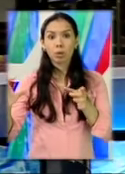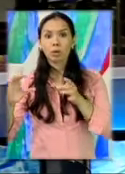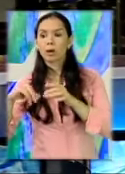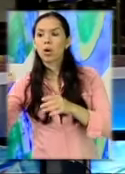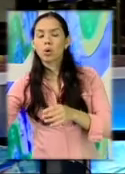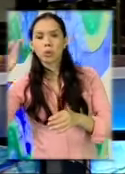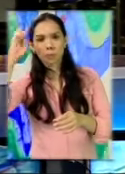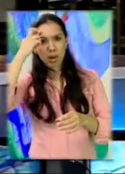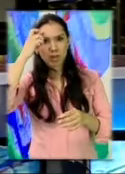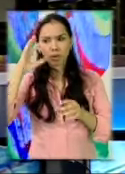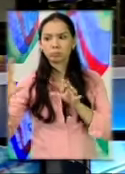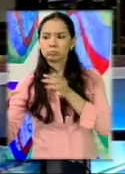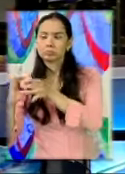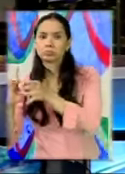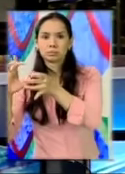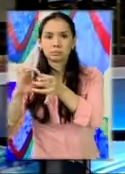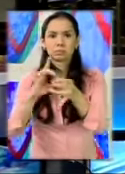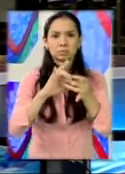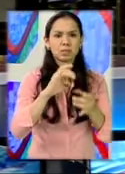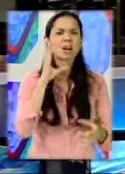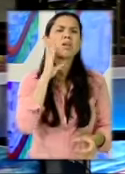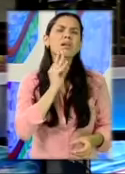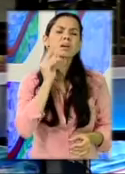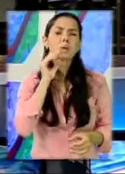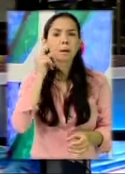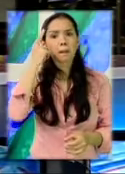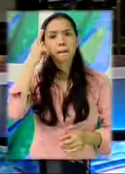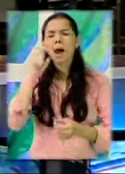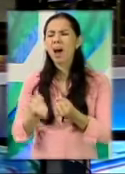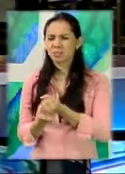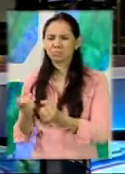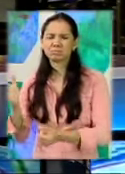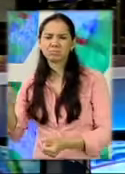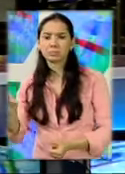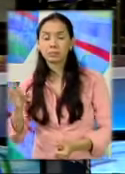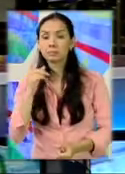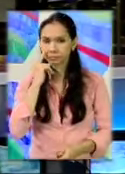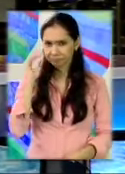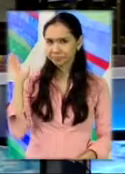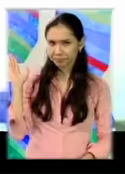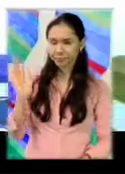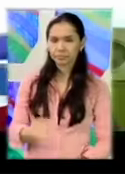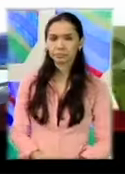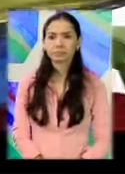otros partidos a quienes han puesto su experiencia a su servicio. Veamos.